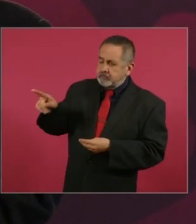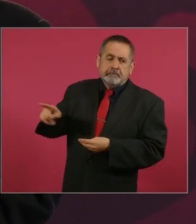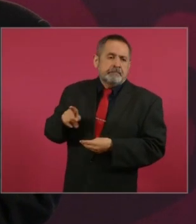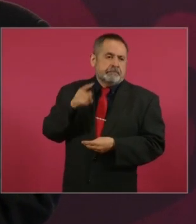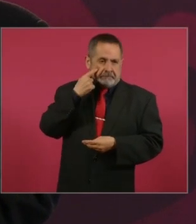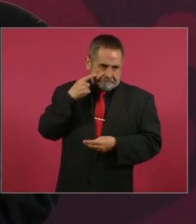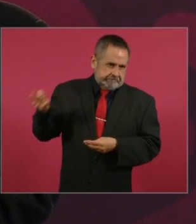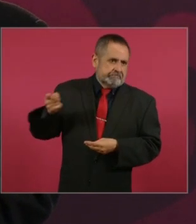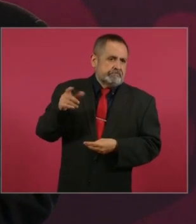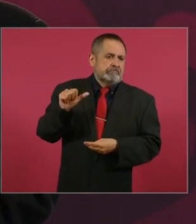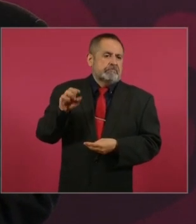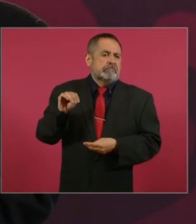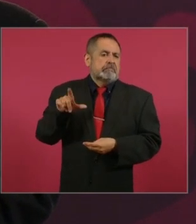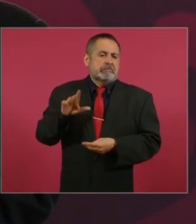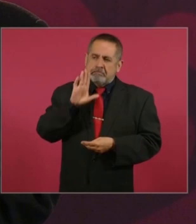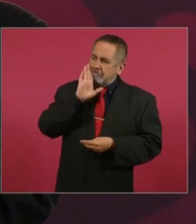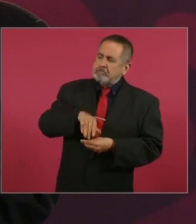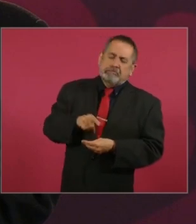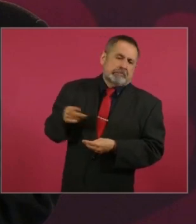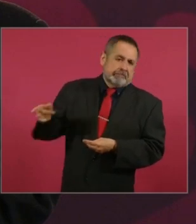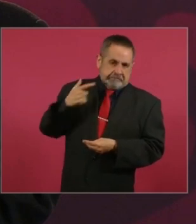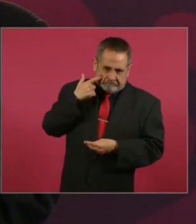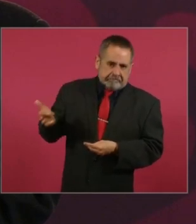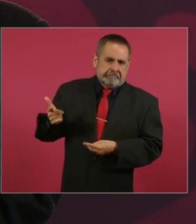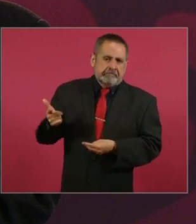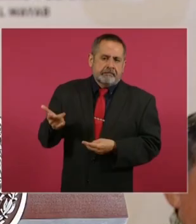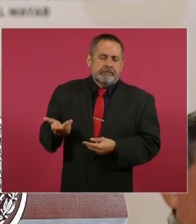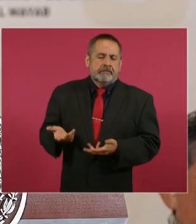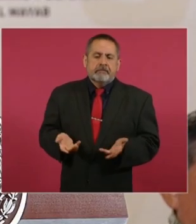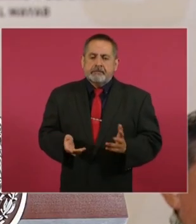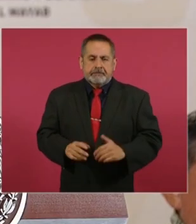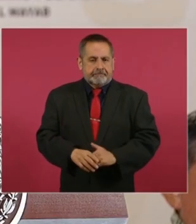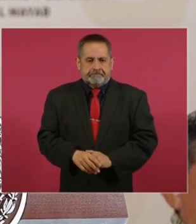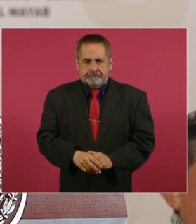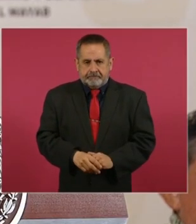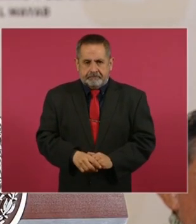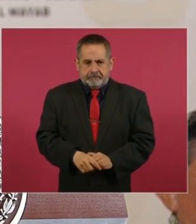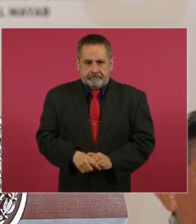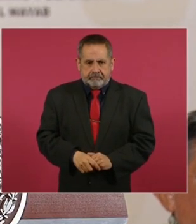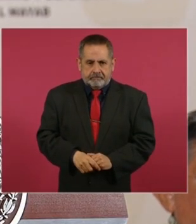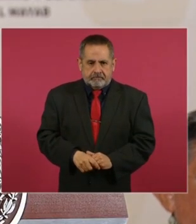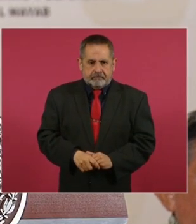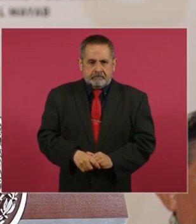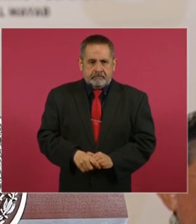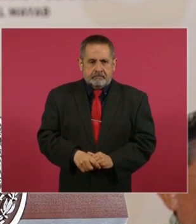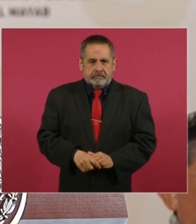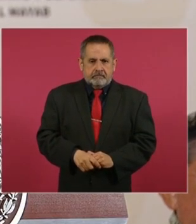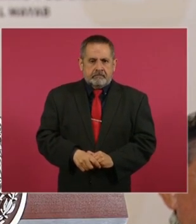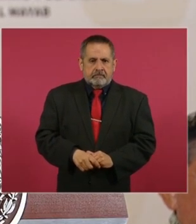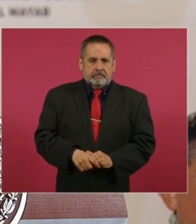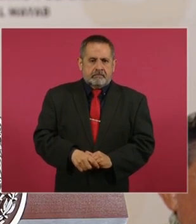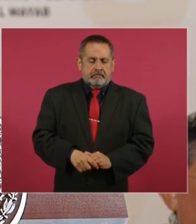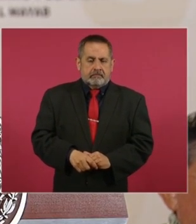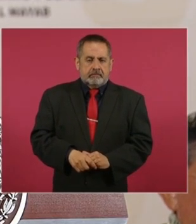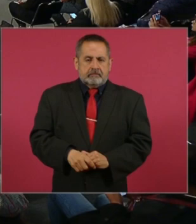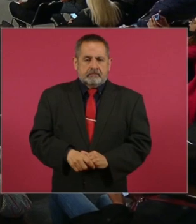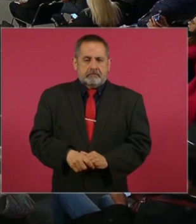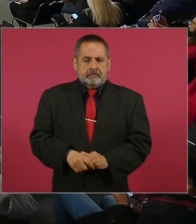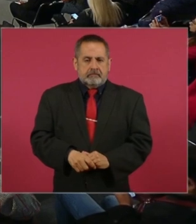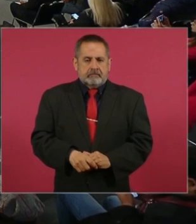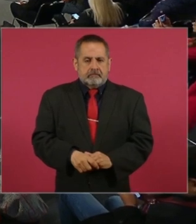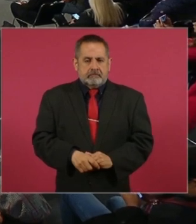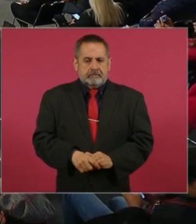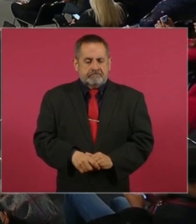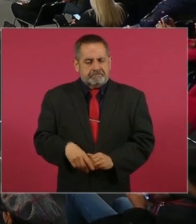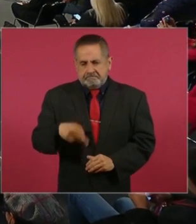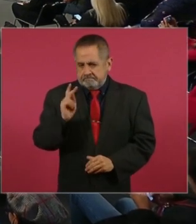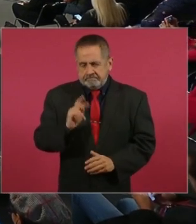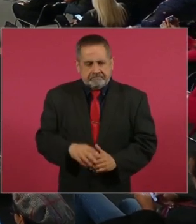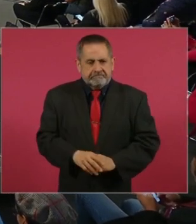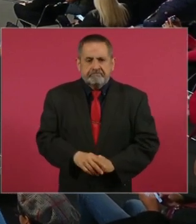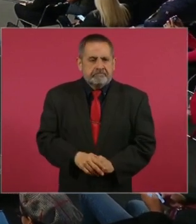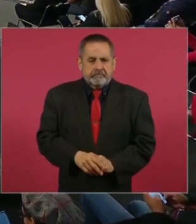pero